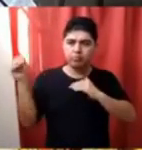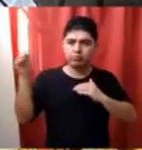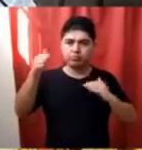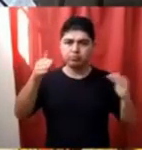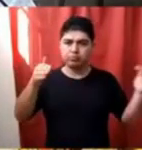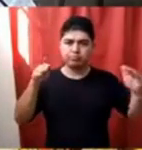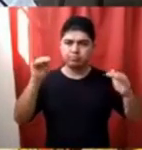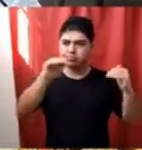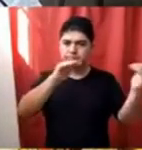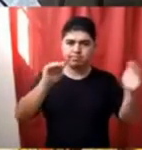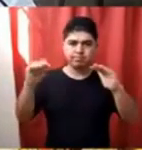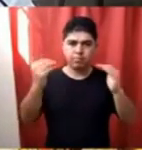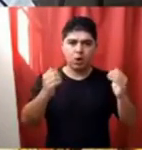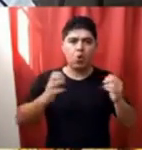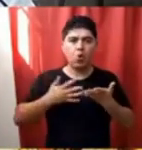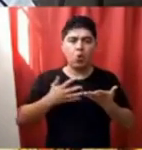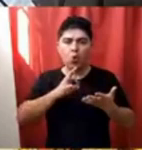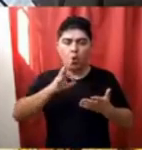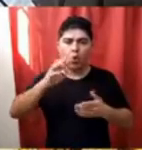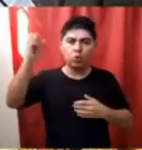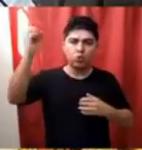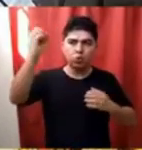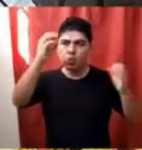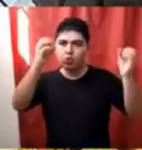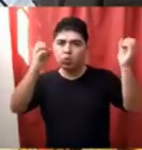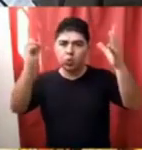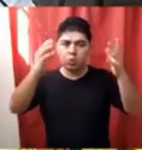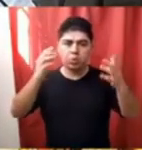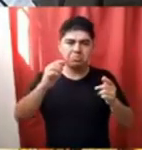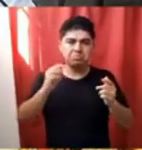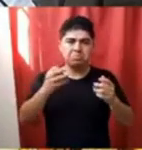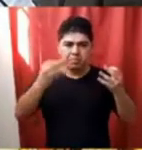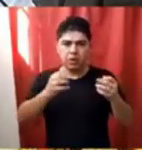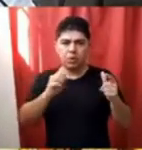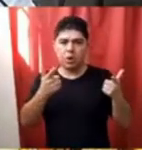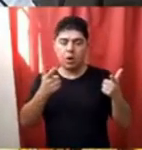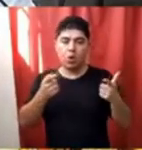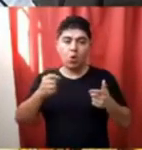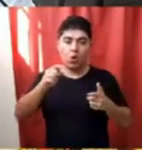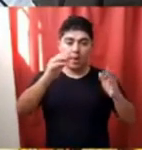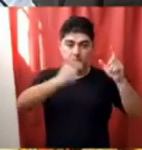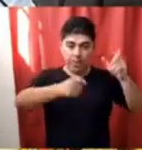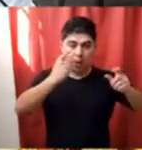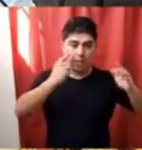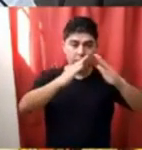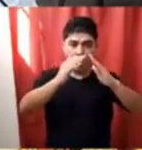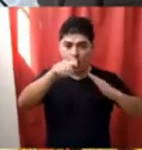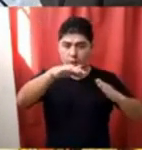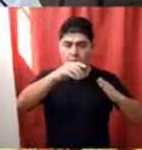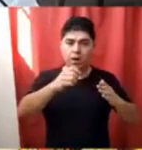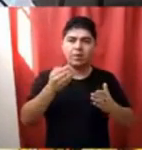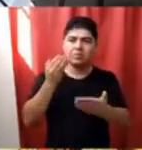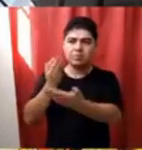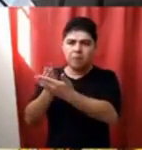existe buena iluminación, los vecinos que viven en ese lugar vienen reclamando desde hace muchísimo tiempo la provisión del agua